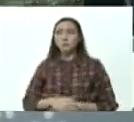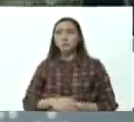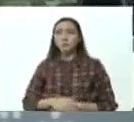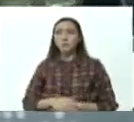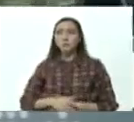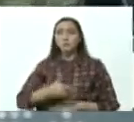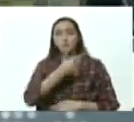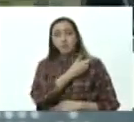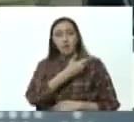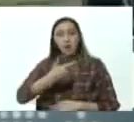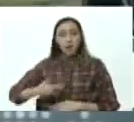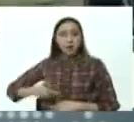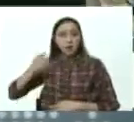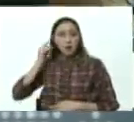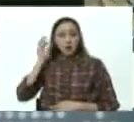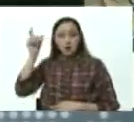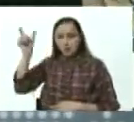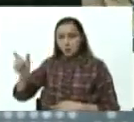La presidenta...